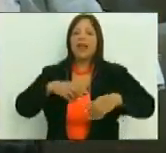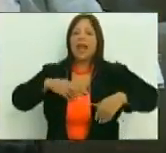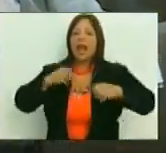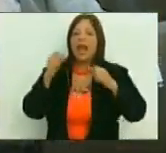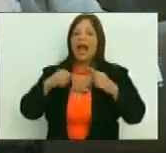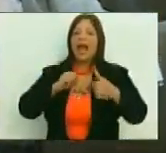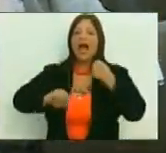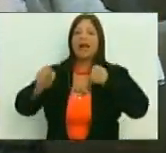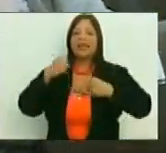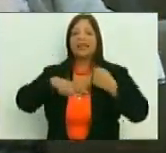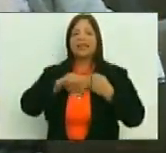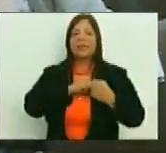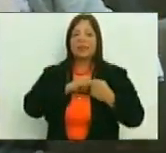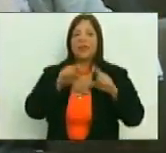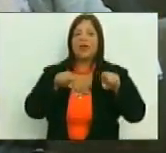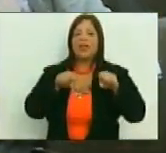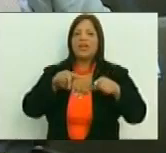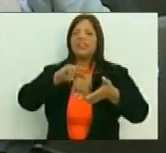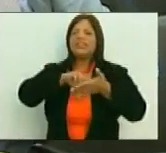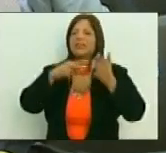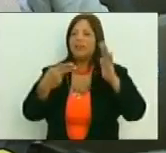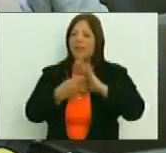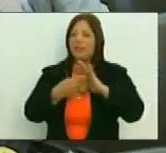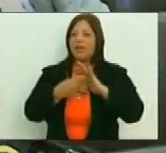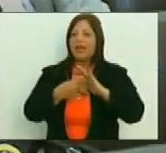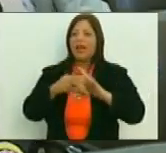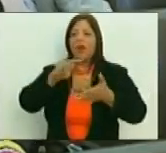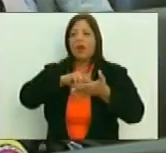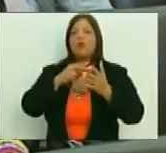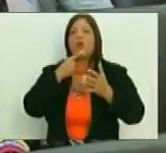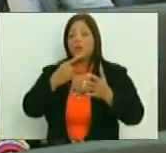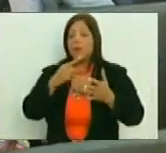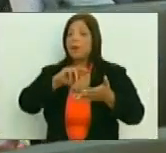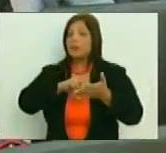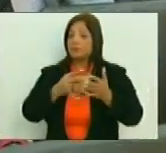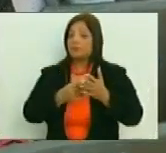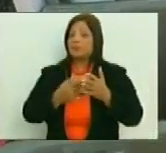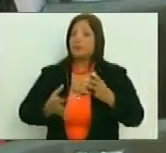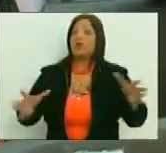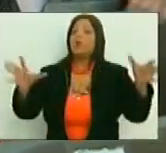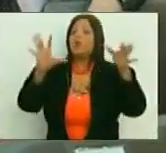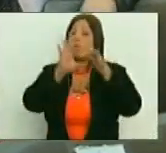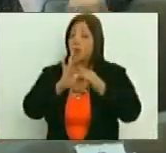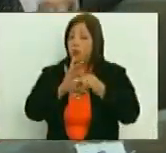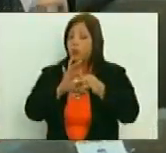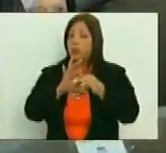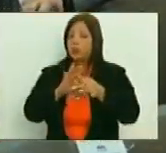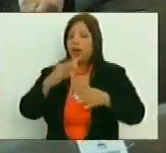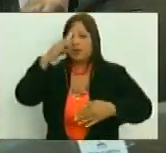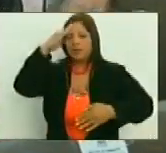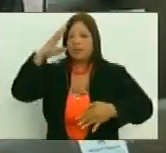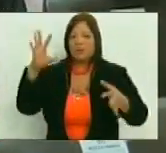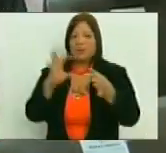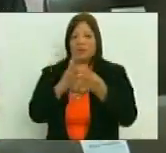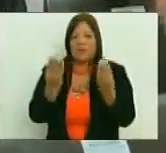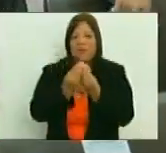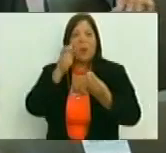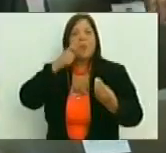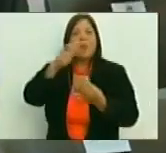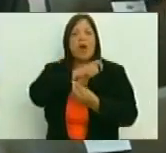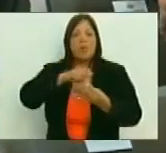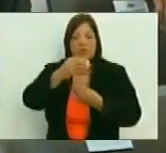y por supuesto esto significa una vez más que la unidad cívico-militar se